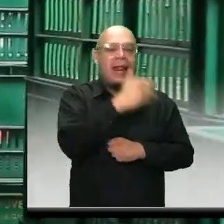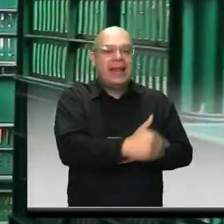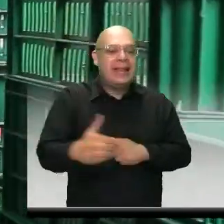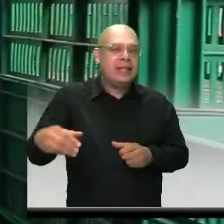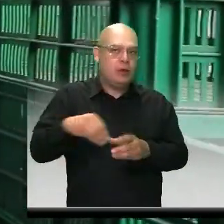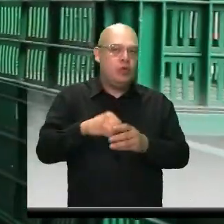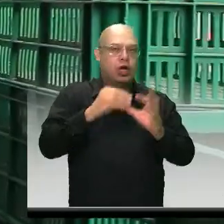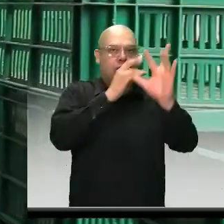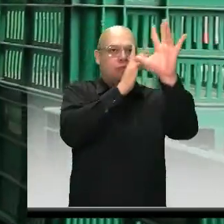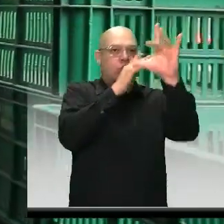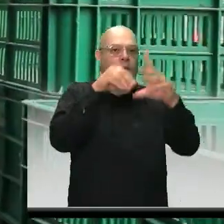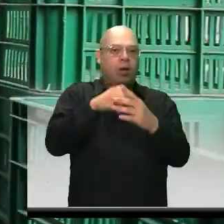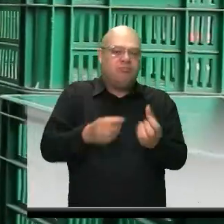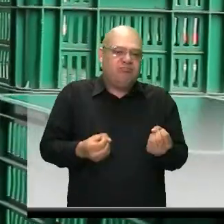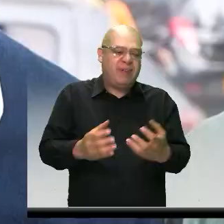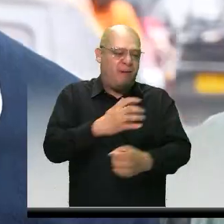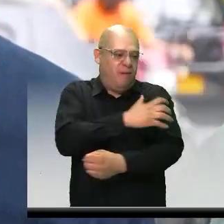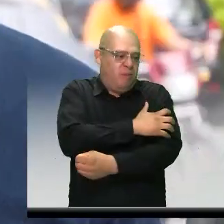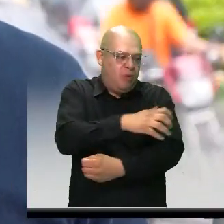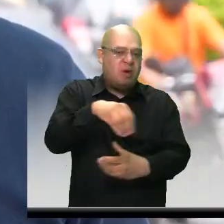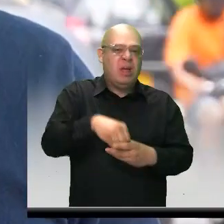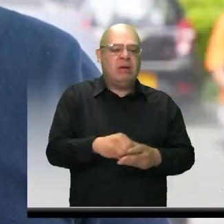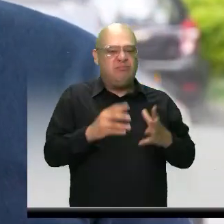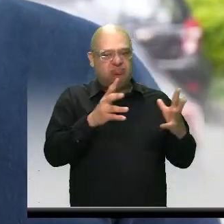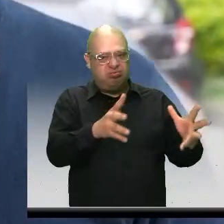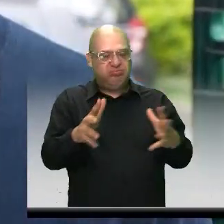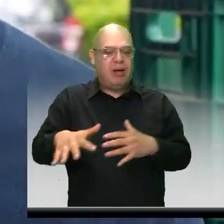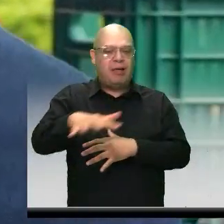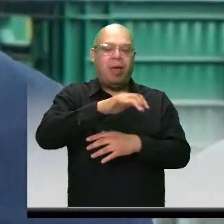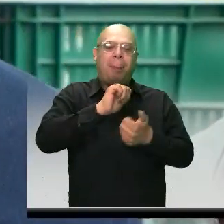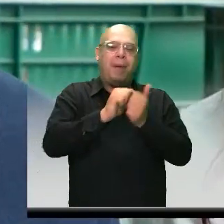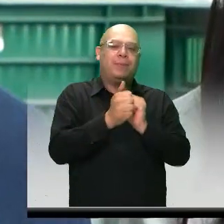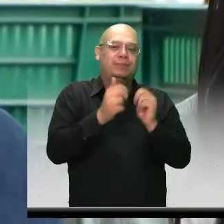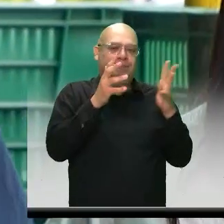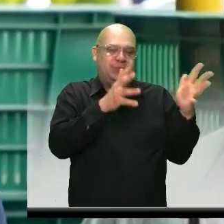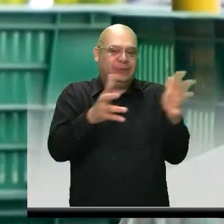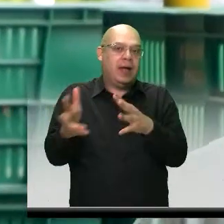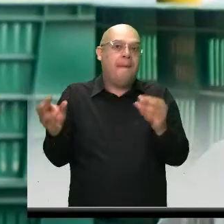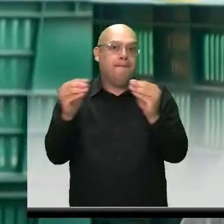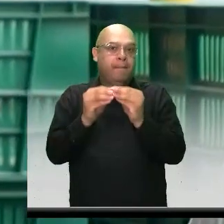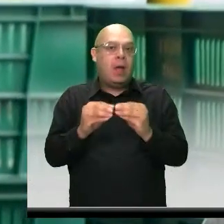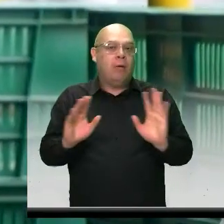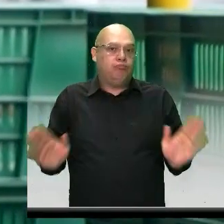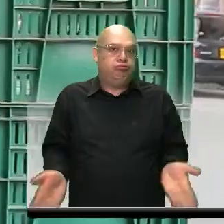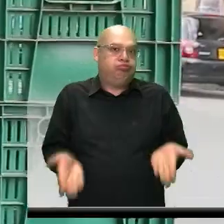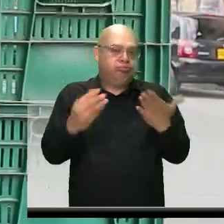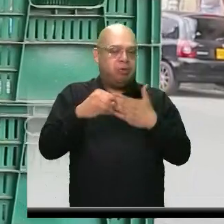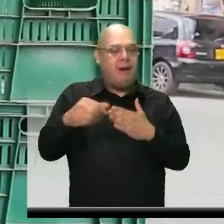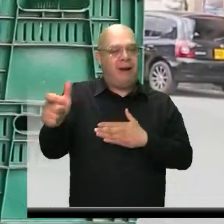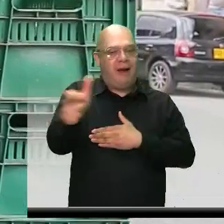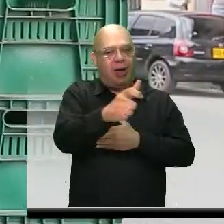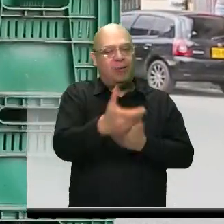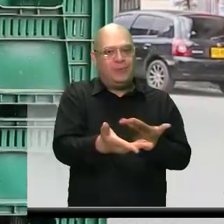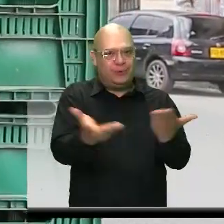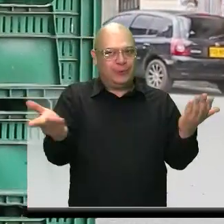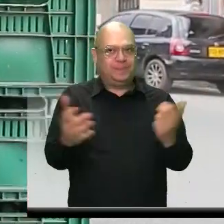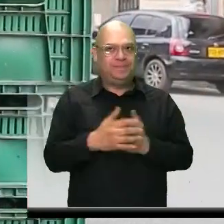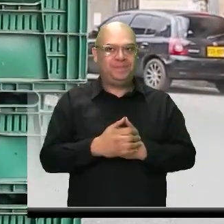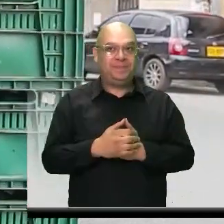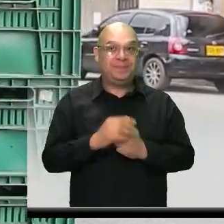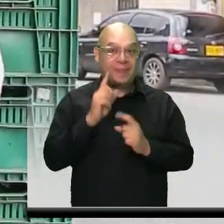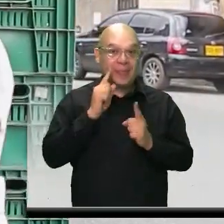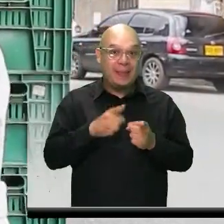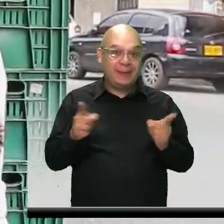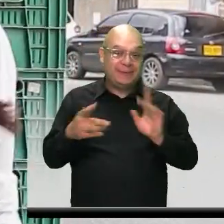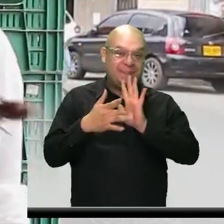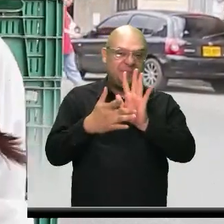de empoderarlas, darles capacitación deportiva y generar mejores condiciones para cada una de ellas. Vamos a ver la nota. Vamos a ver de